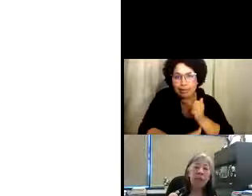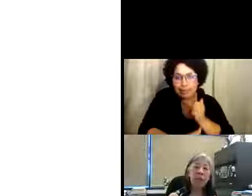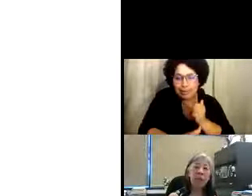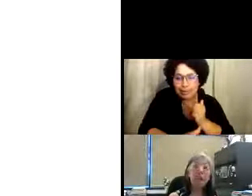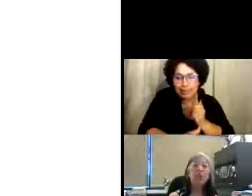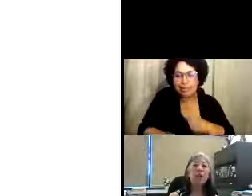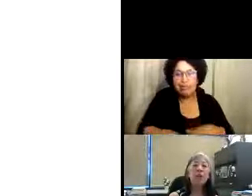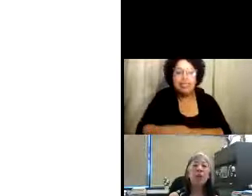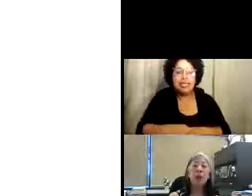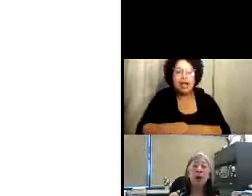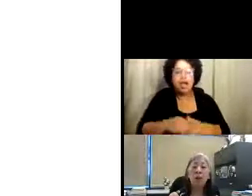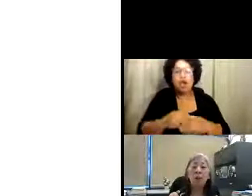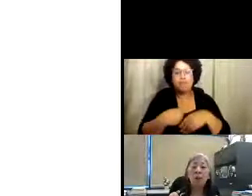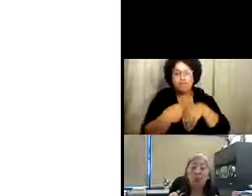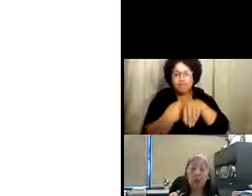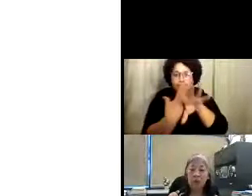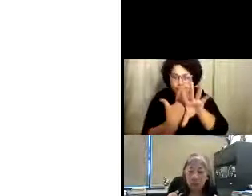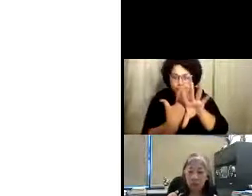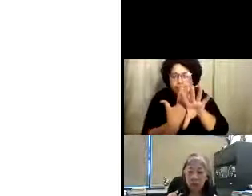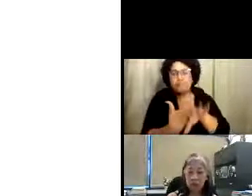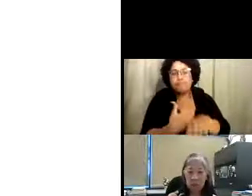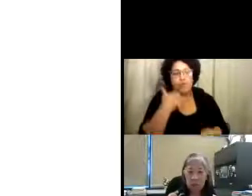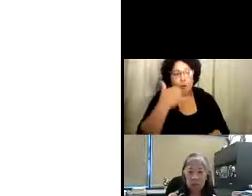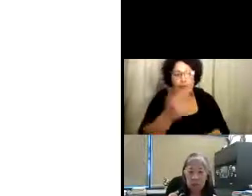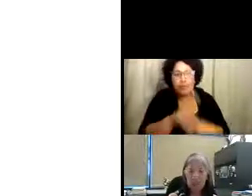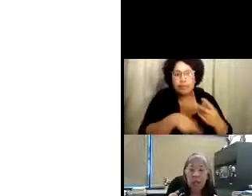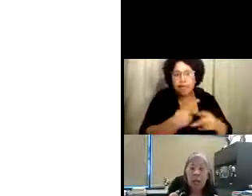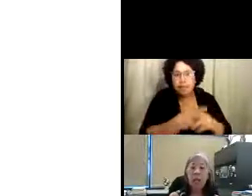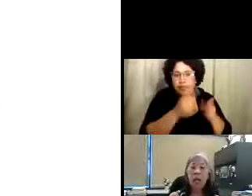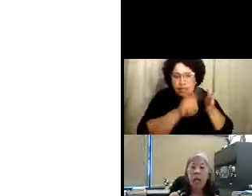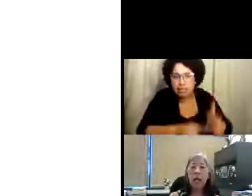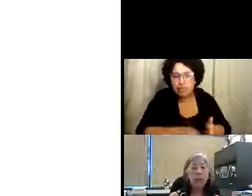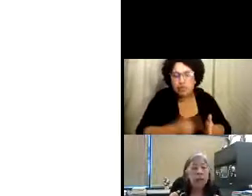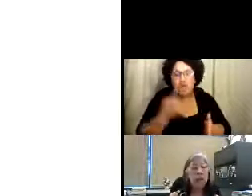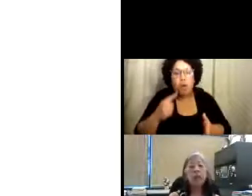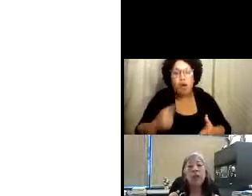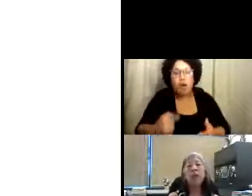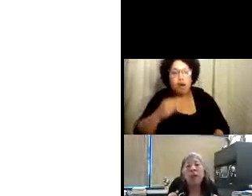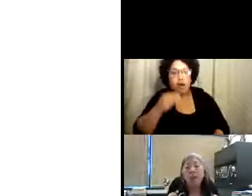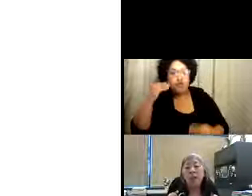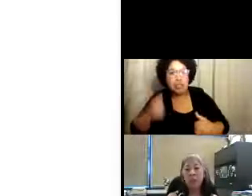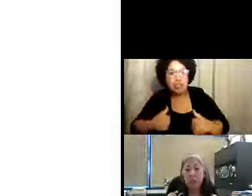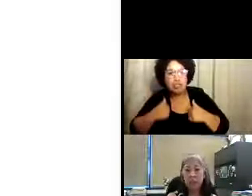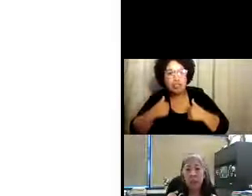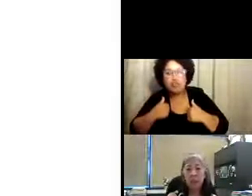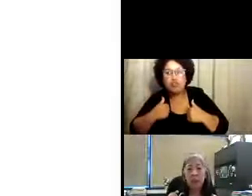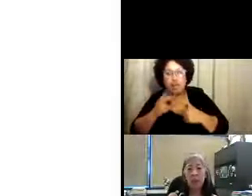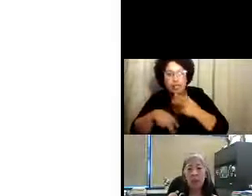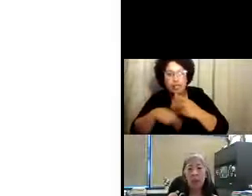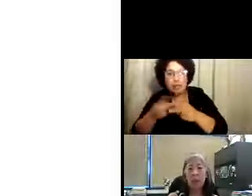si proviendo inspecciones técnicas a nuestras instalaciones residenciales